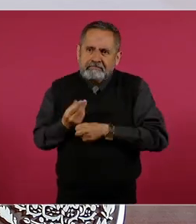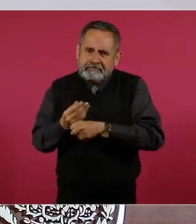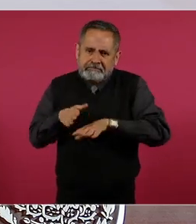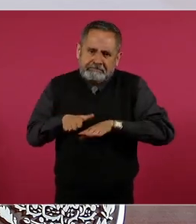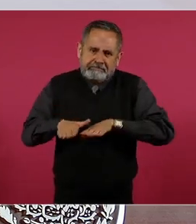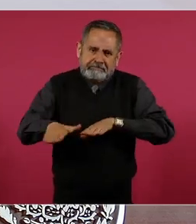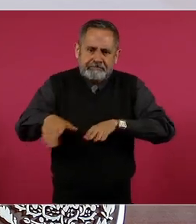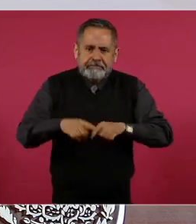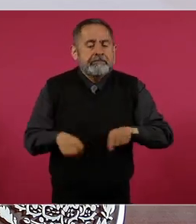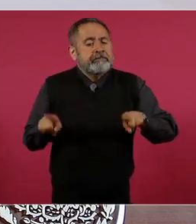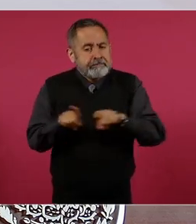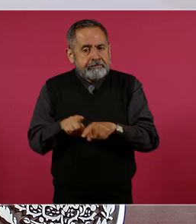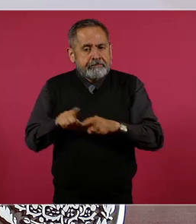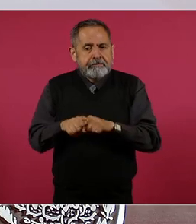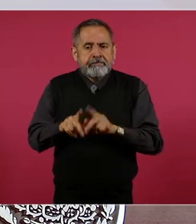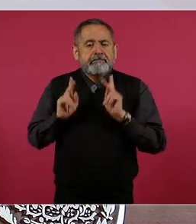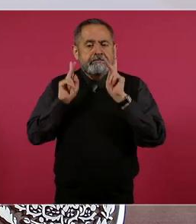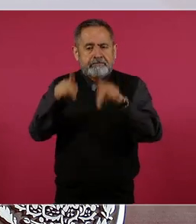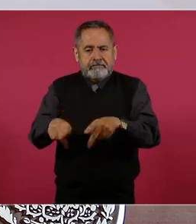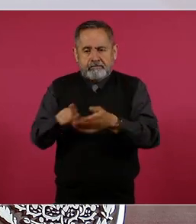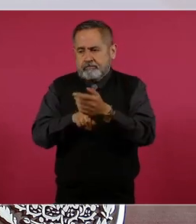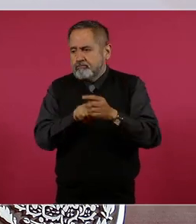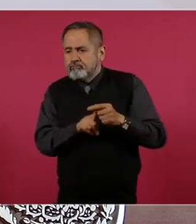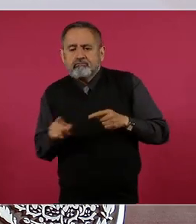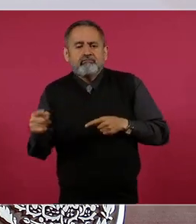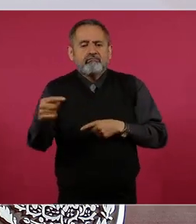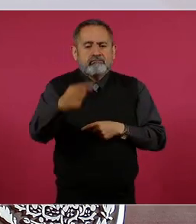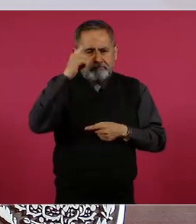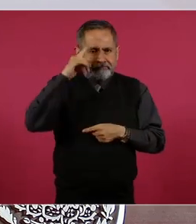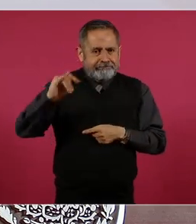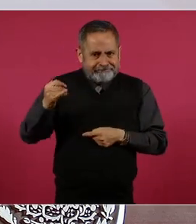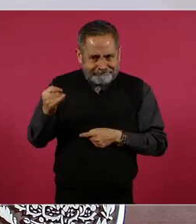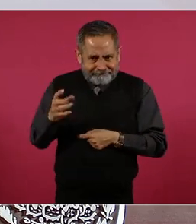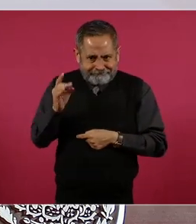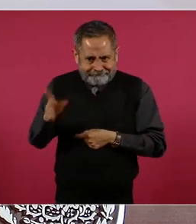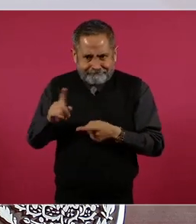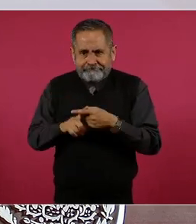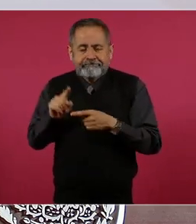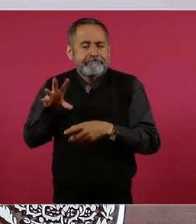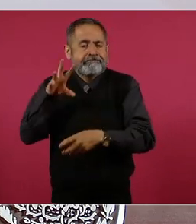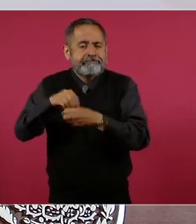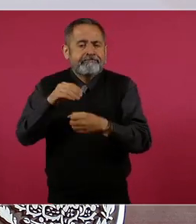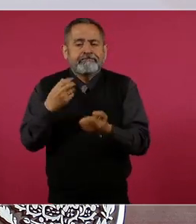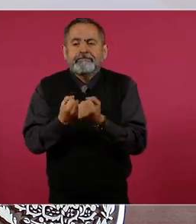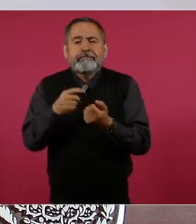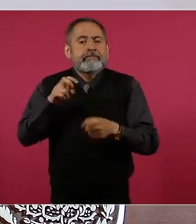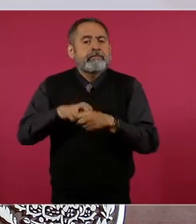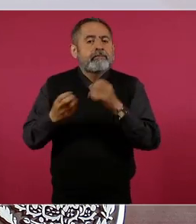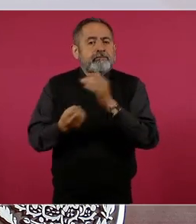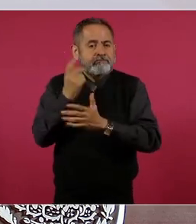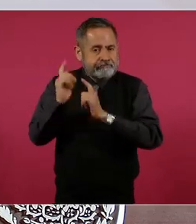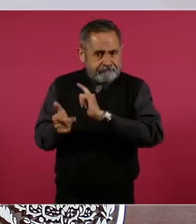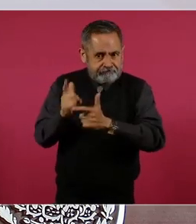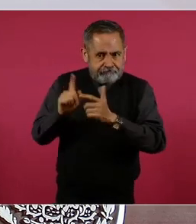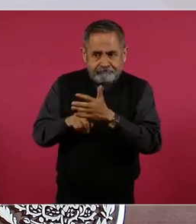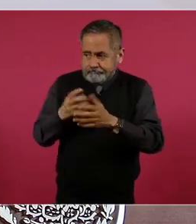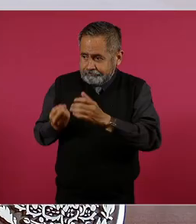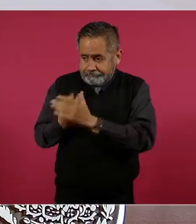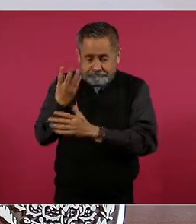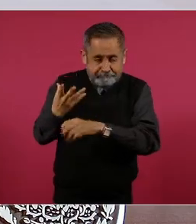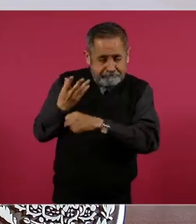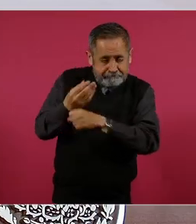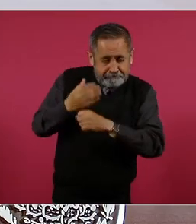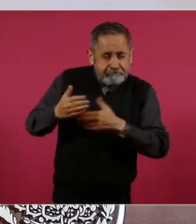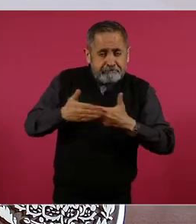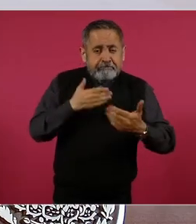la construcción del viaducto elevado a Tijuana, las instalaciones de la NAM en Nuevo Laredo, la modernización de todas las